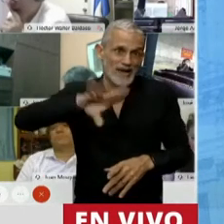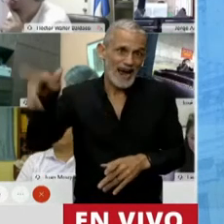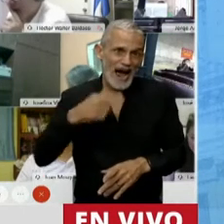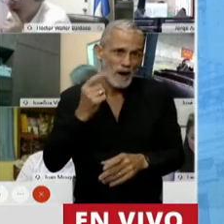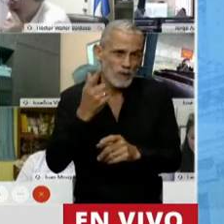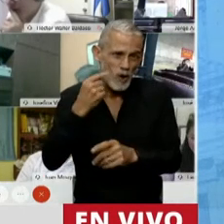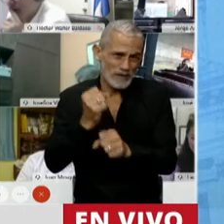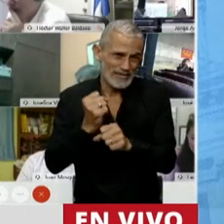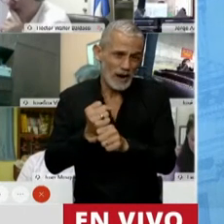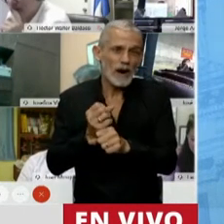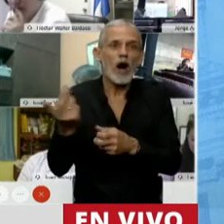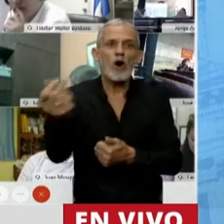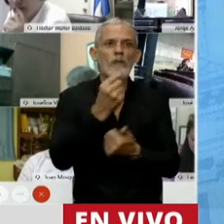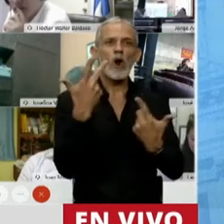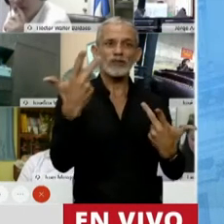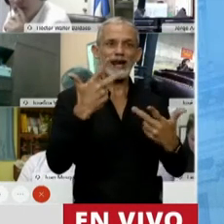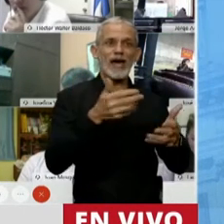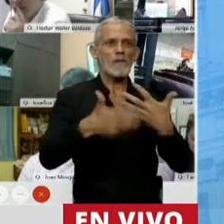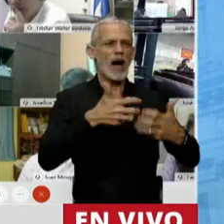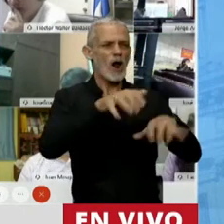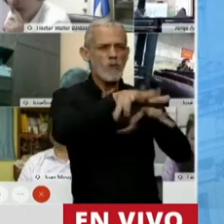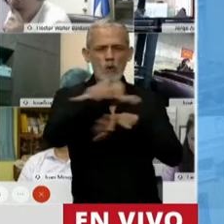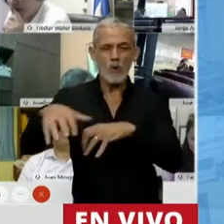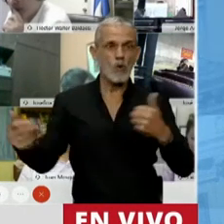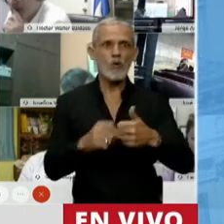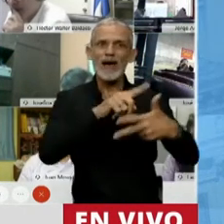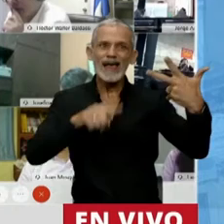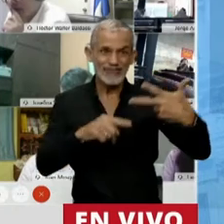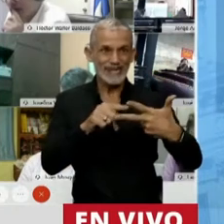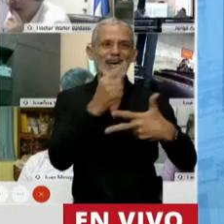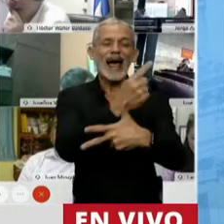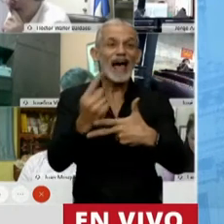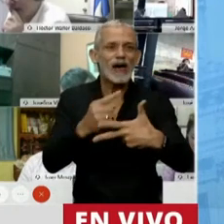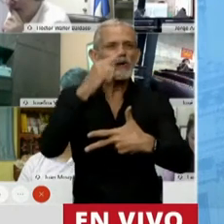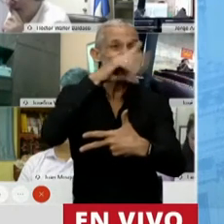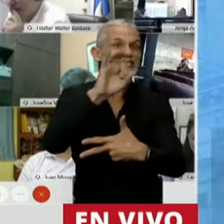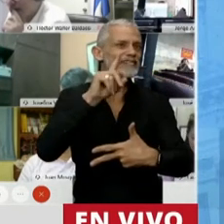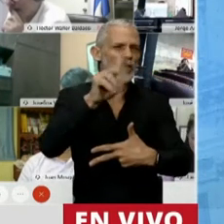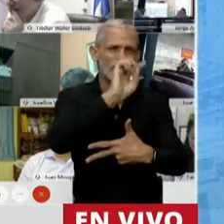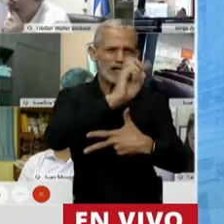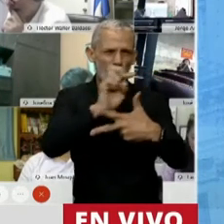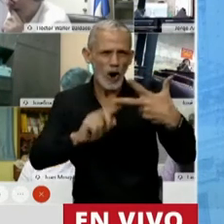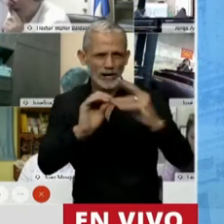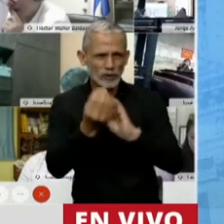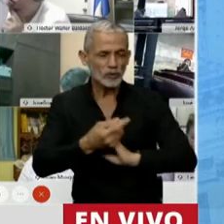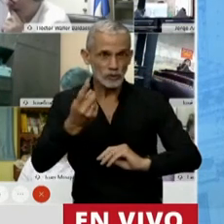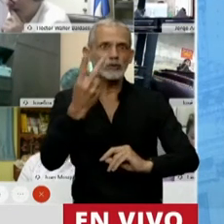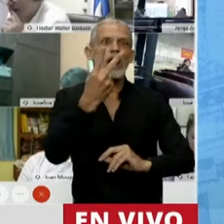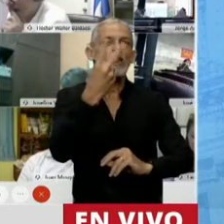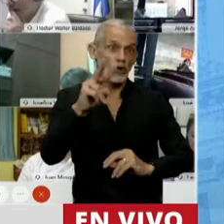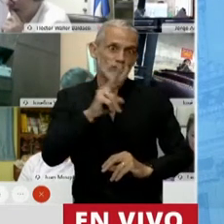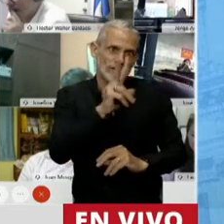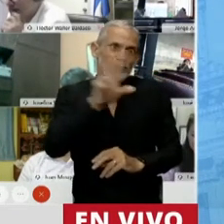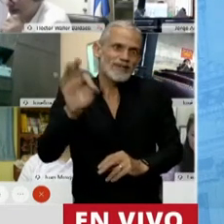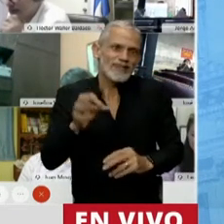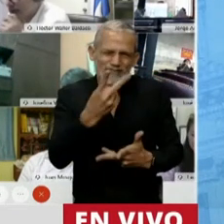que ha comprado 3 cosechadoras que valen 700.000 dólares, cada una más sus equipos llegan perfectamente bien a los 200 millones